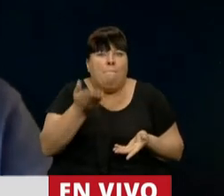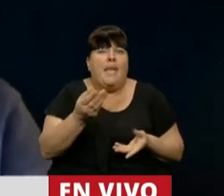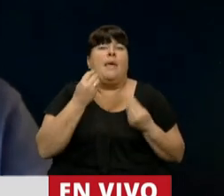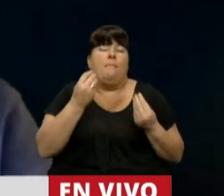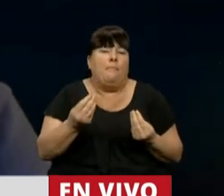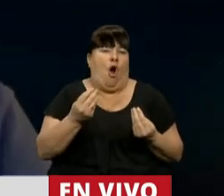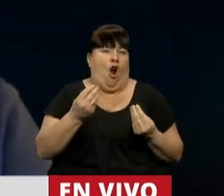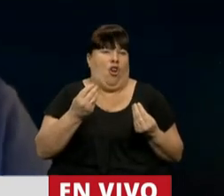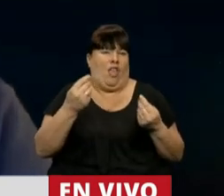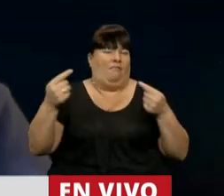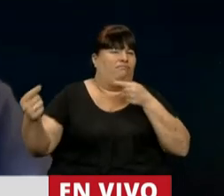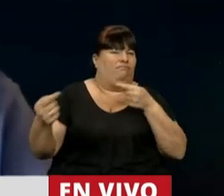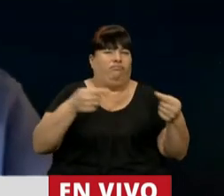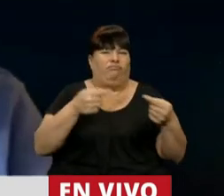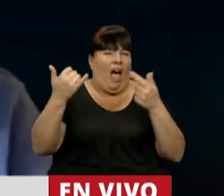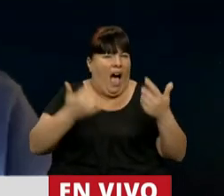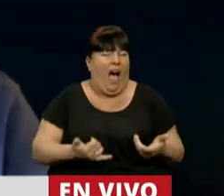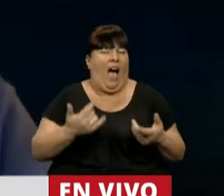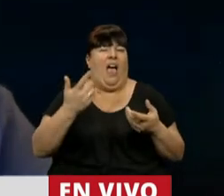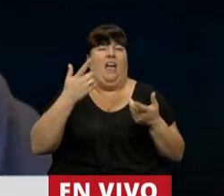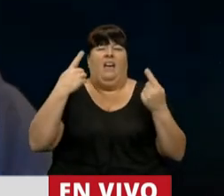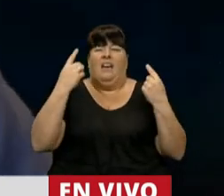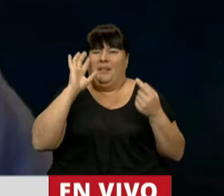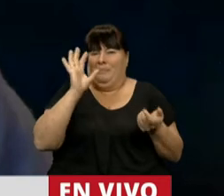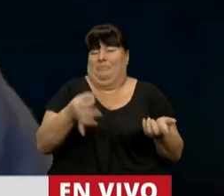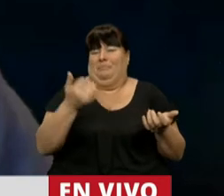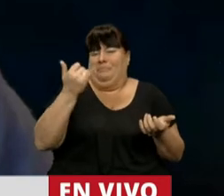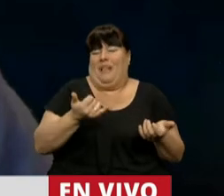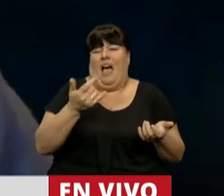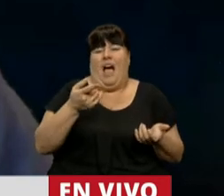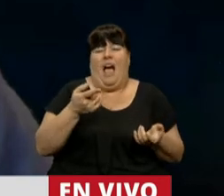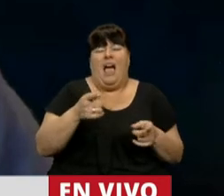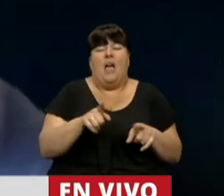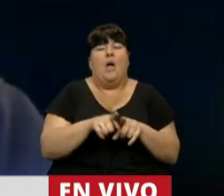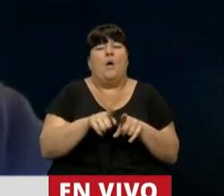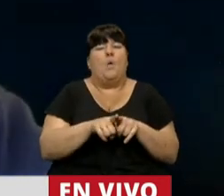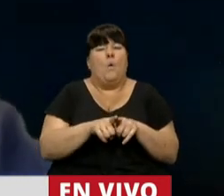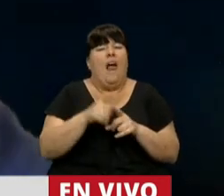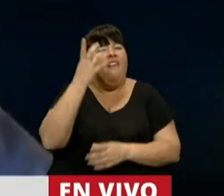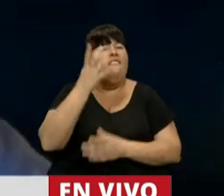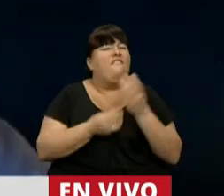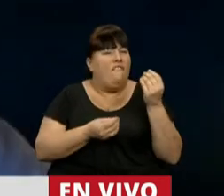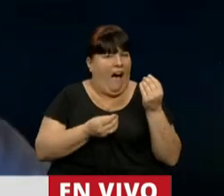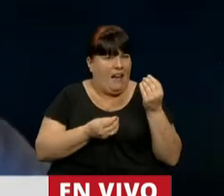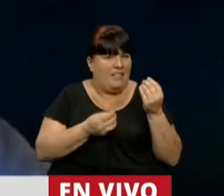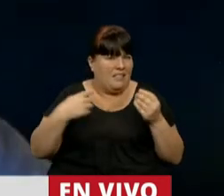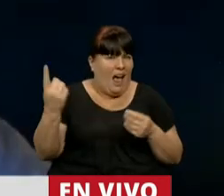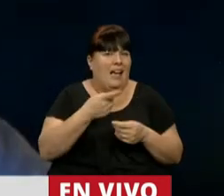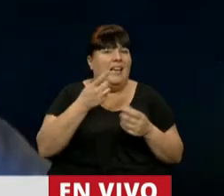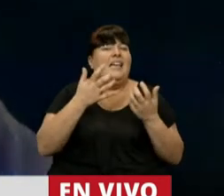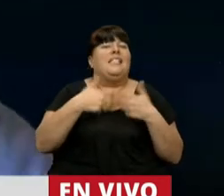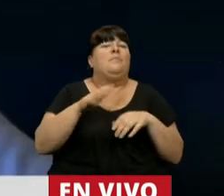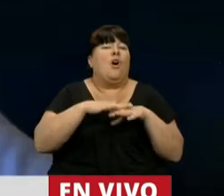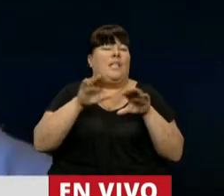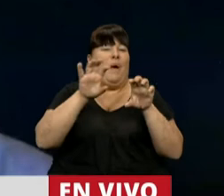manifiestas contradicciones, por las manifiestas irregularidades a las que este sistema